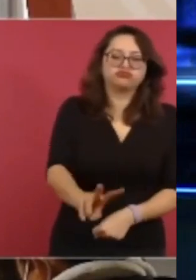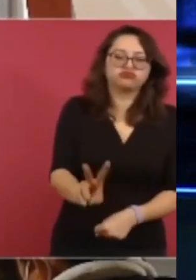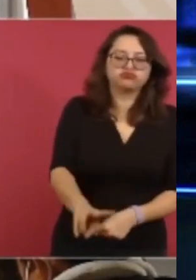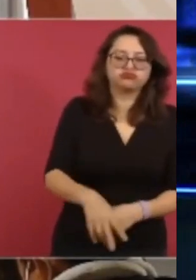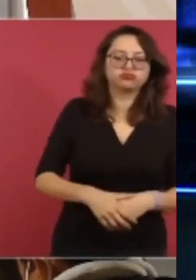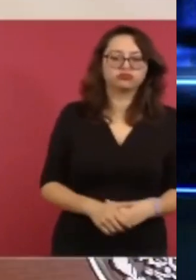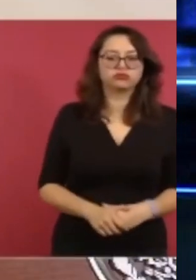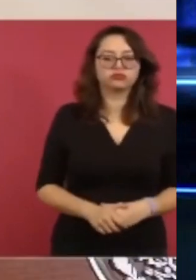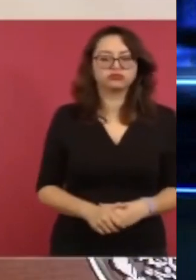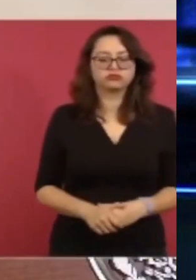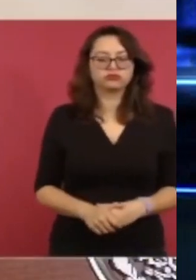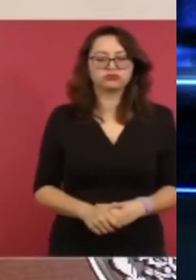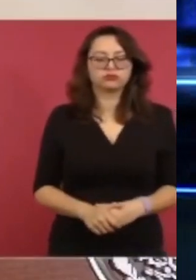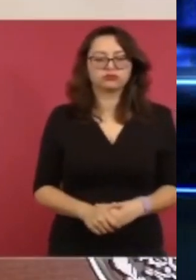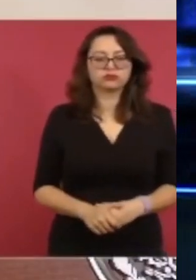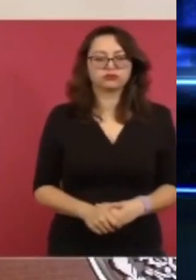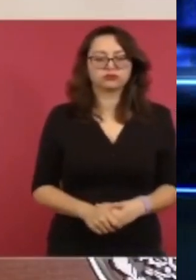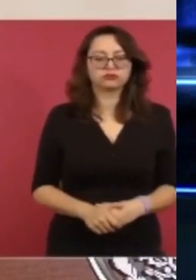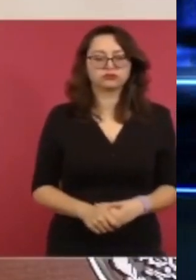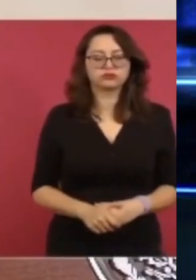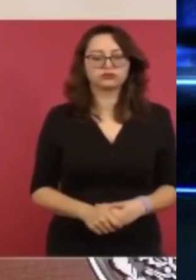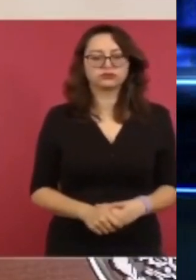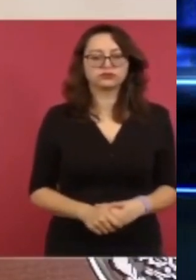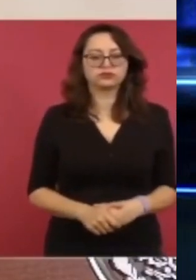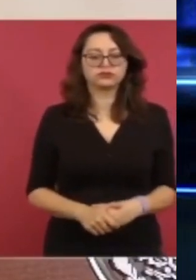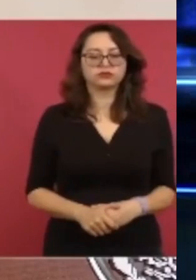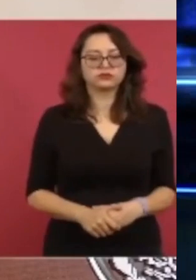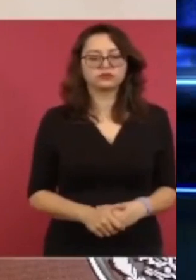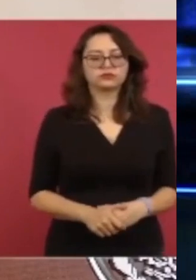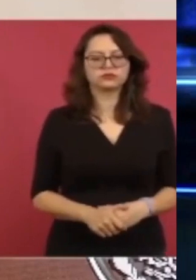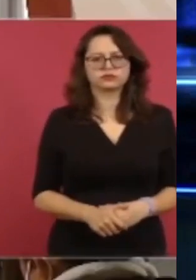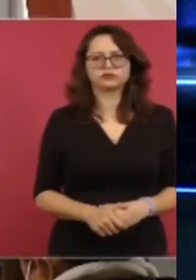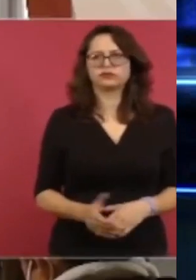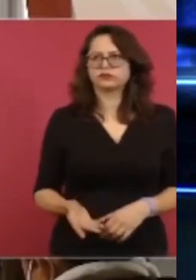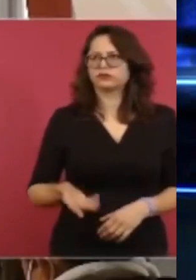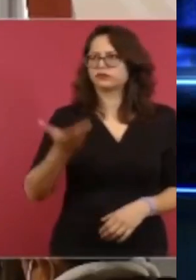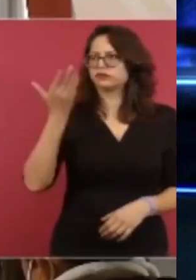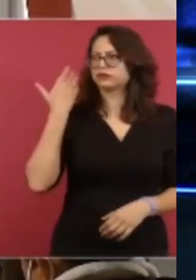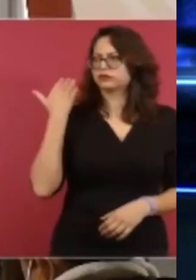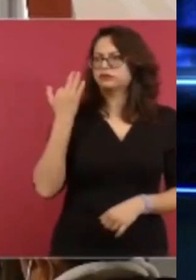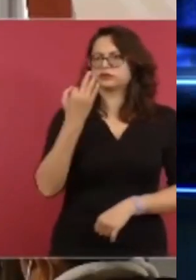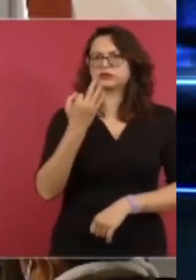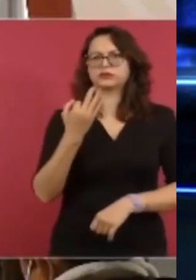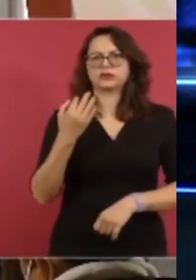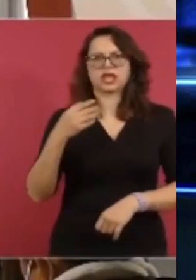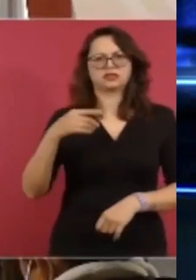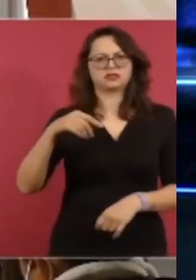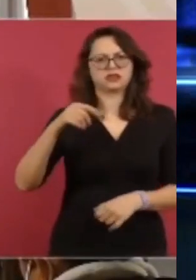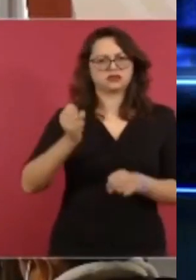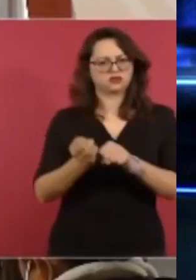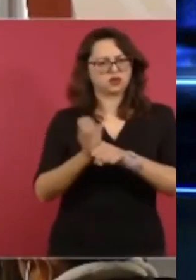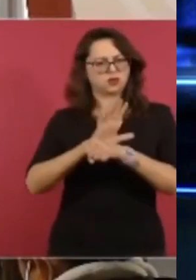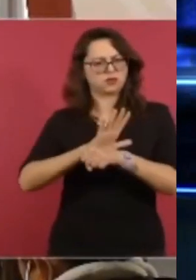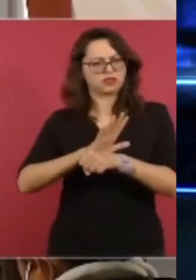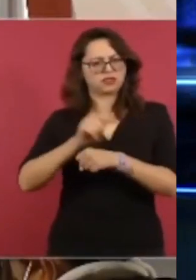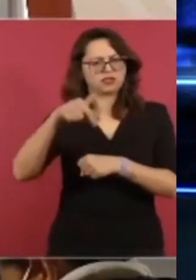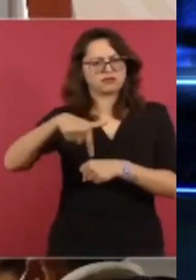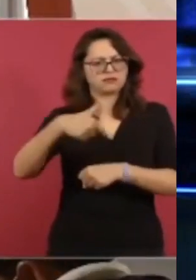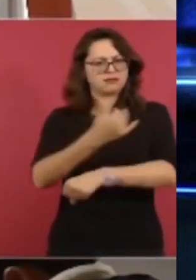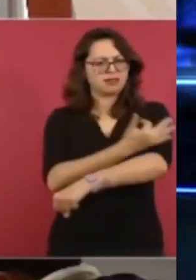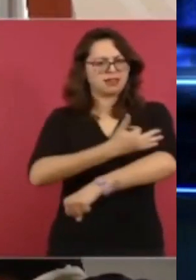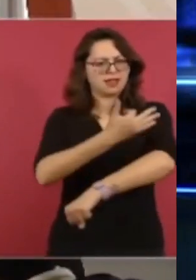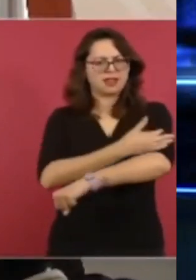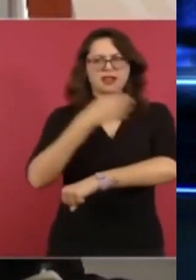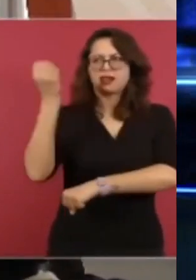Estuvo aquí cuando se informaba acerca de la